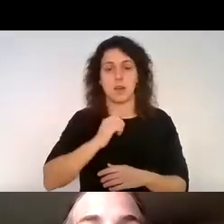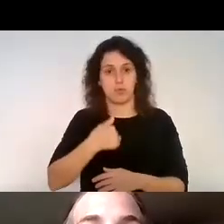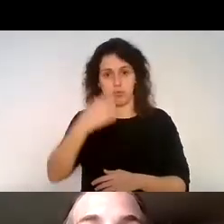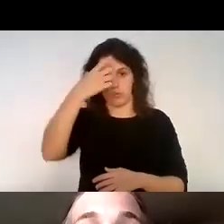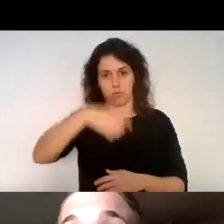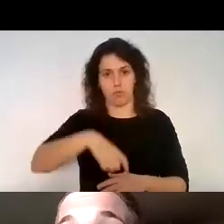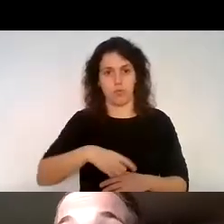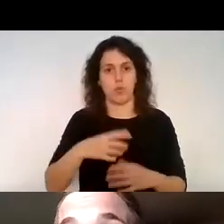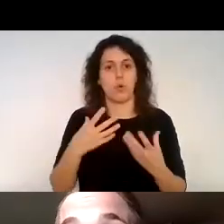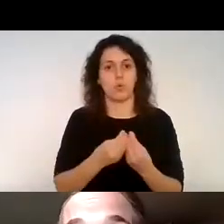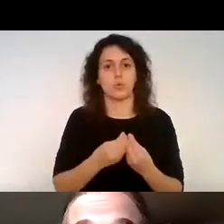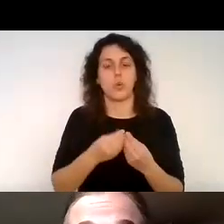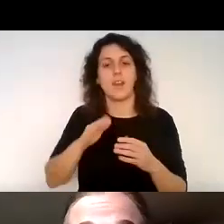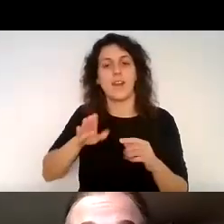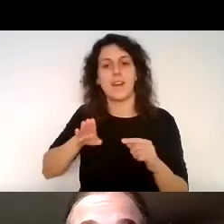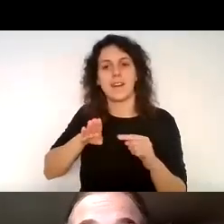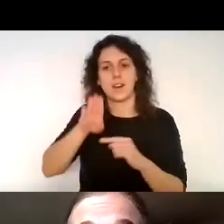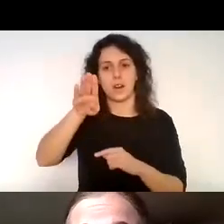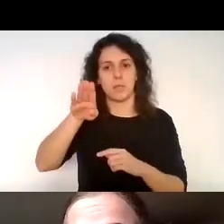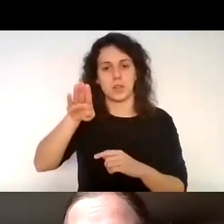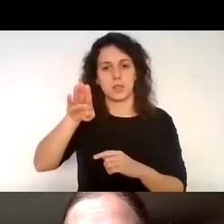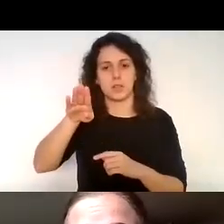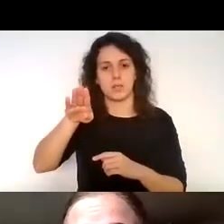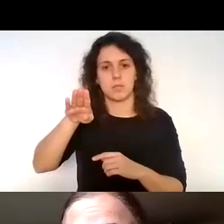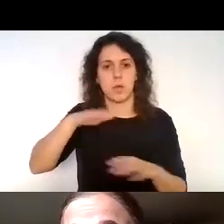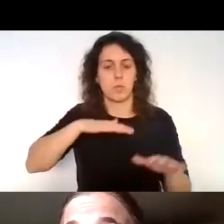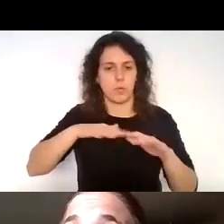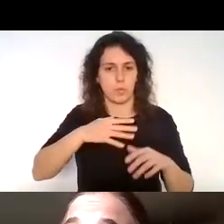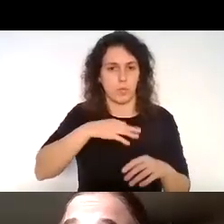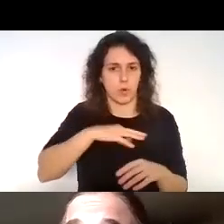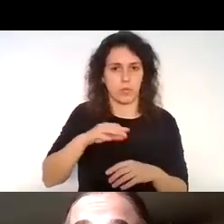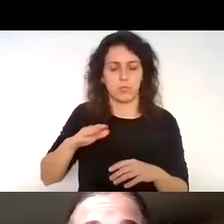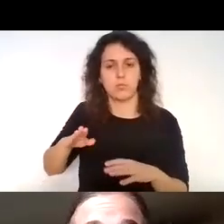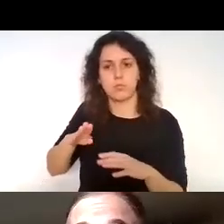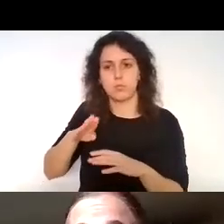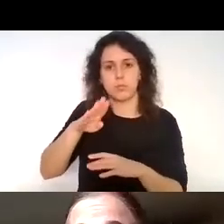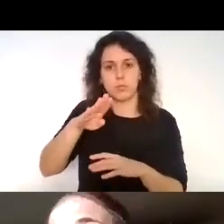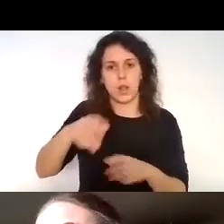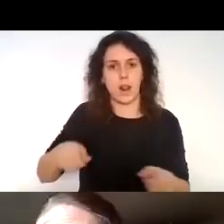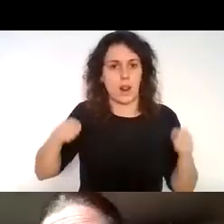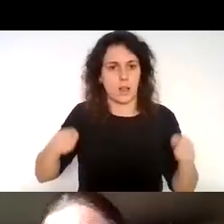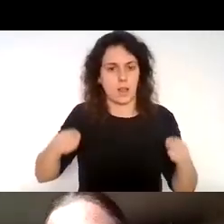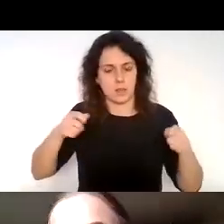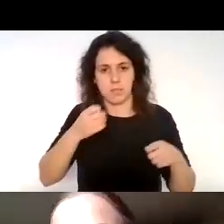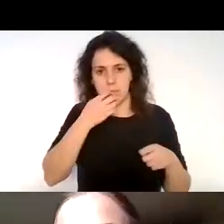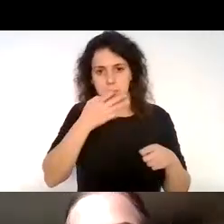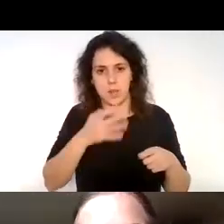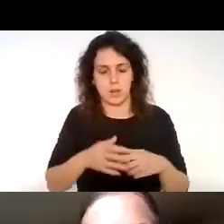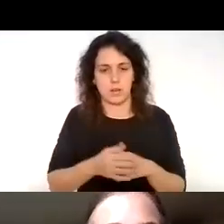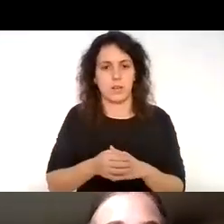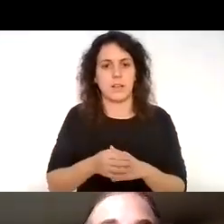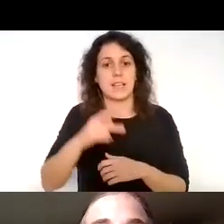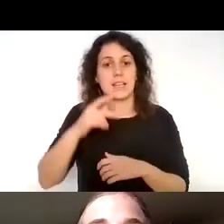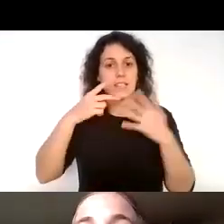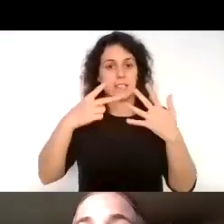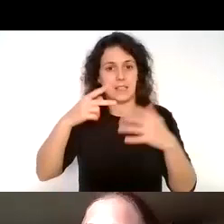rampas amovibles telescópicas que son muy livianas unos dentro de 7 kilos